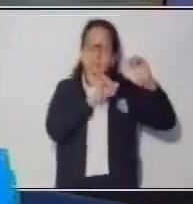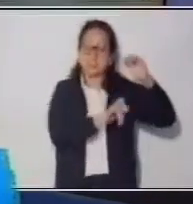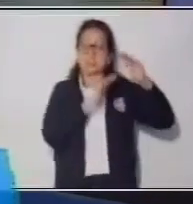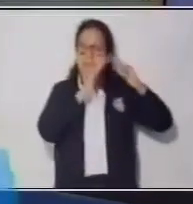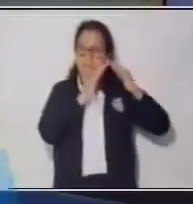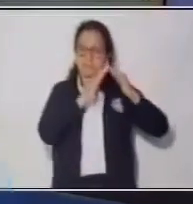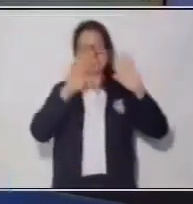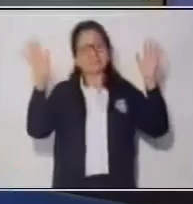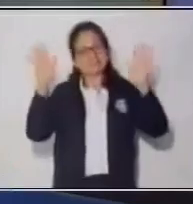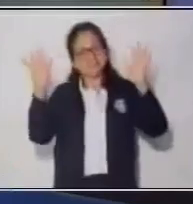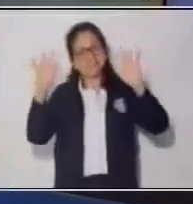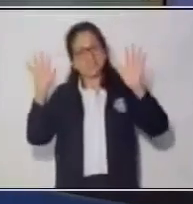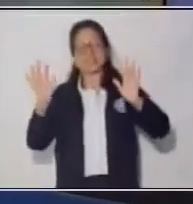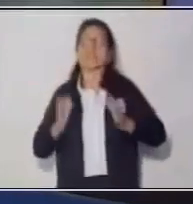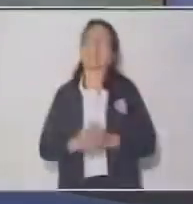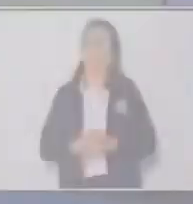Hasta la próxima.